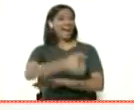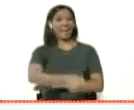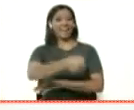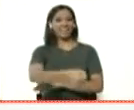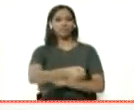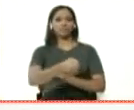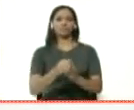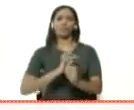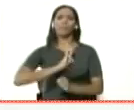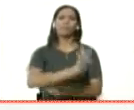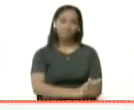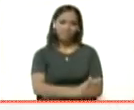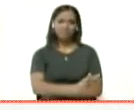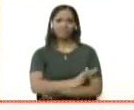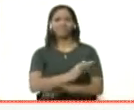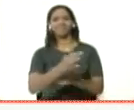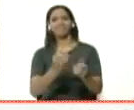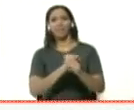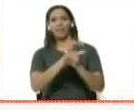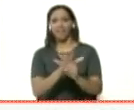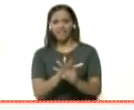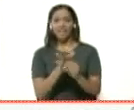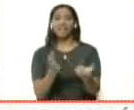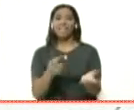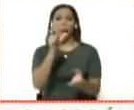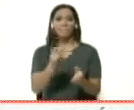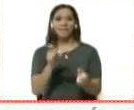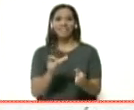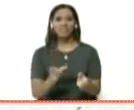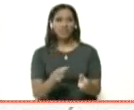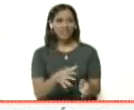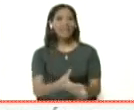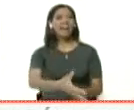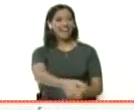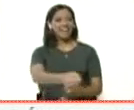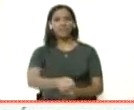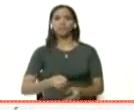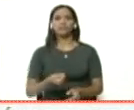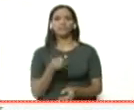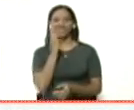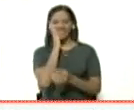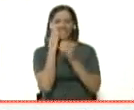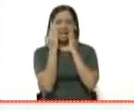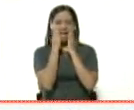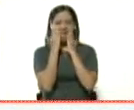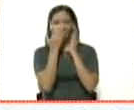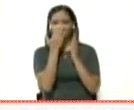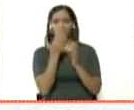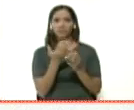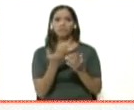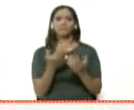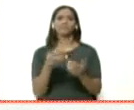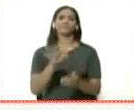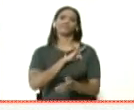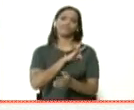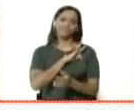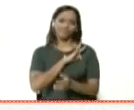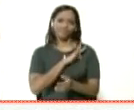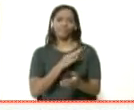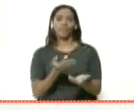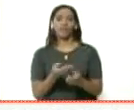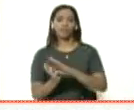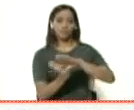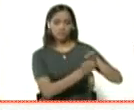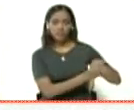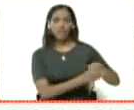le estás transmitiendo esa carga de virus y la persona se pasa la mano por la cara y bueno, ahí se pega. Y la otra que es más